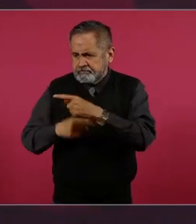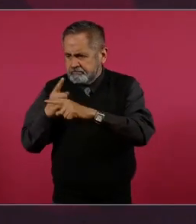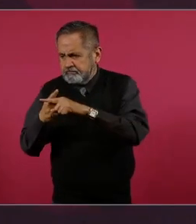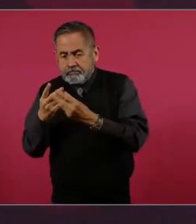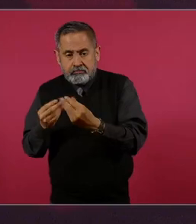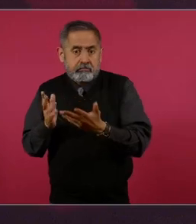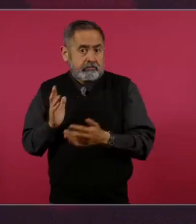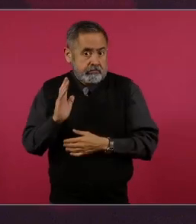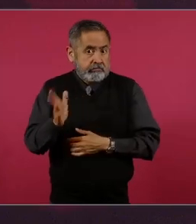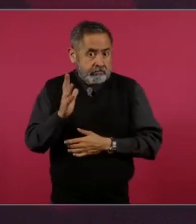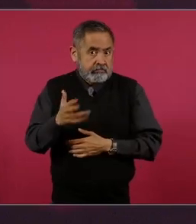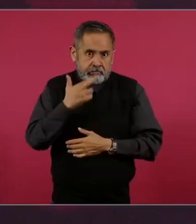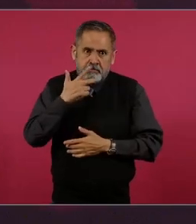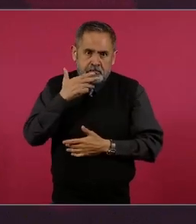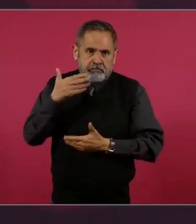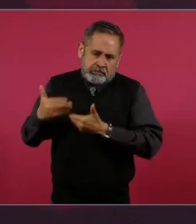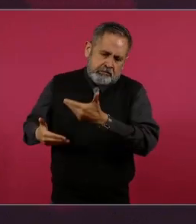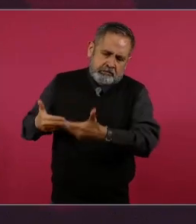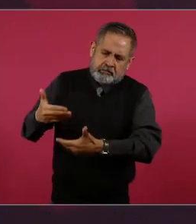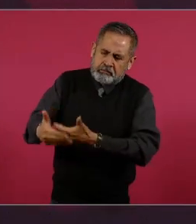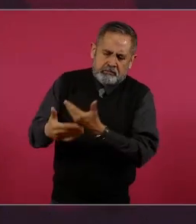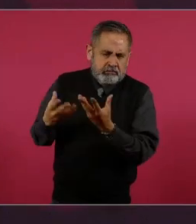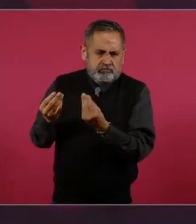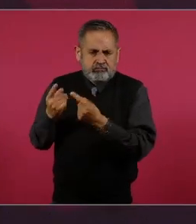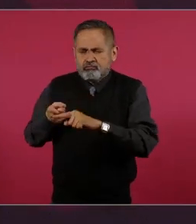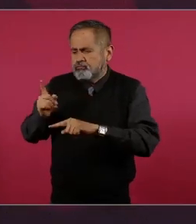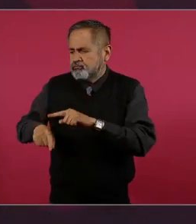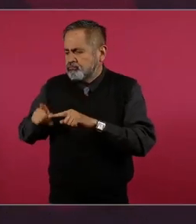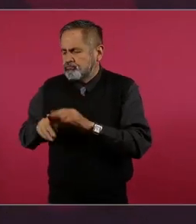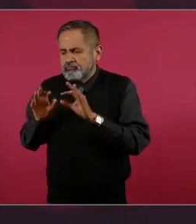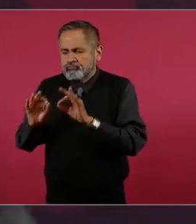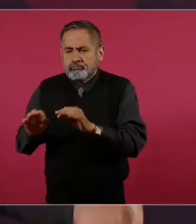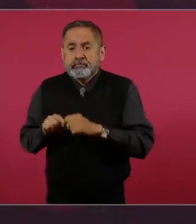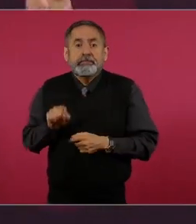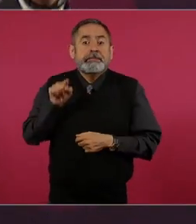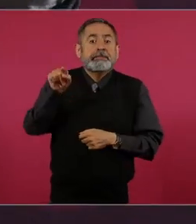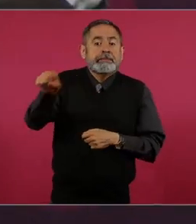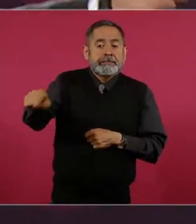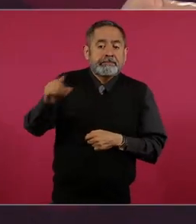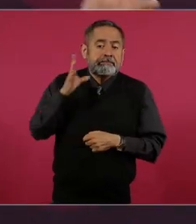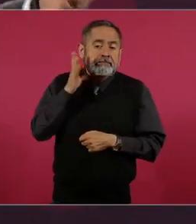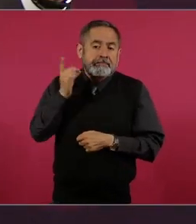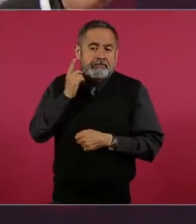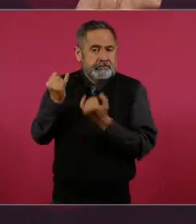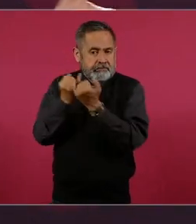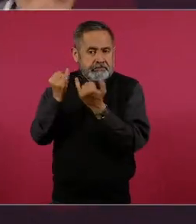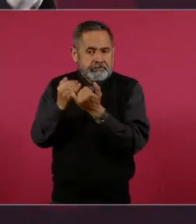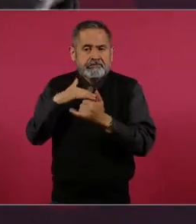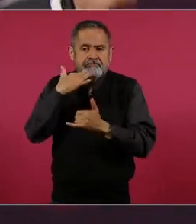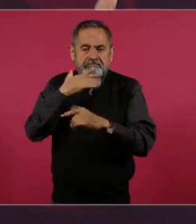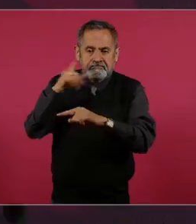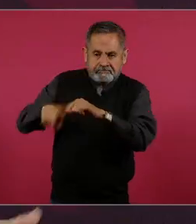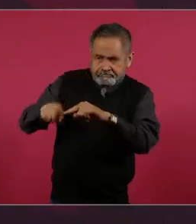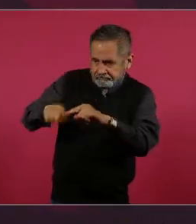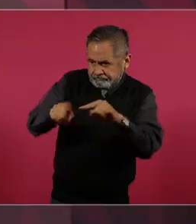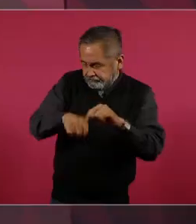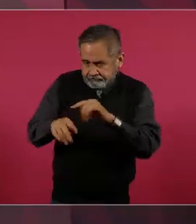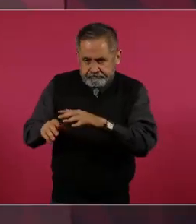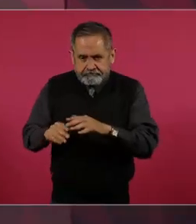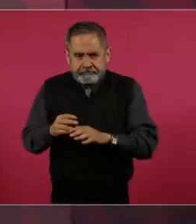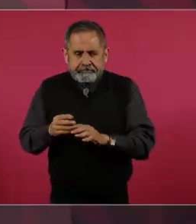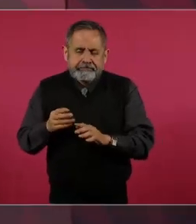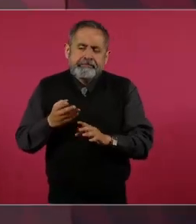se ha logrado avanzar en el legislativo, porque antes, con el licenciado Peña,